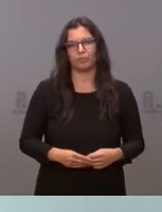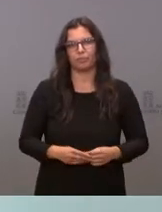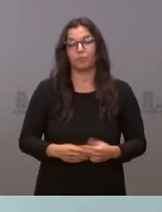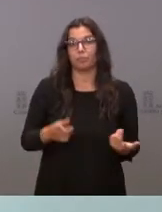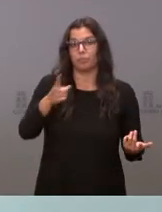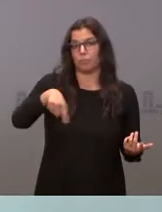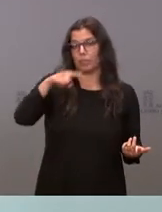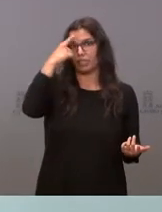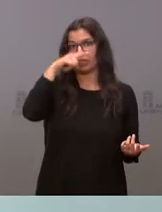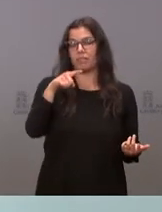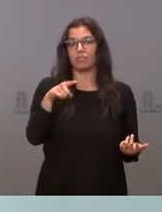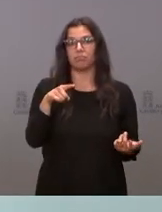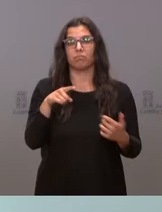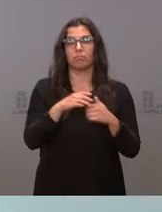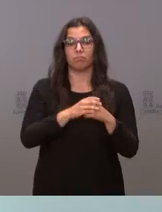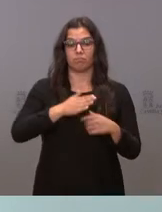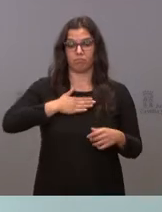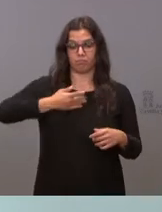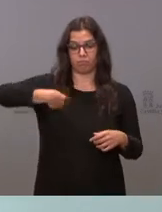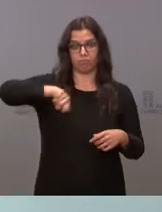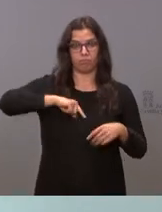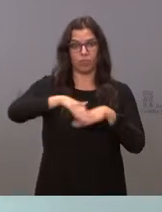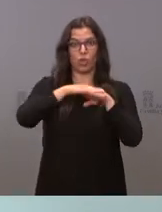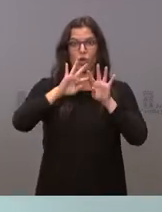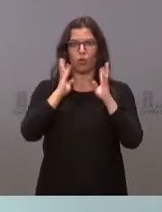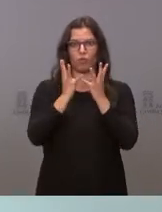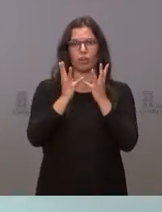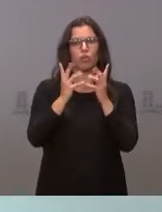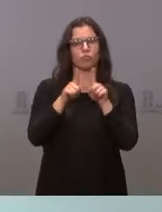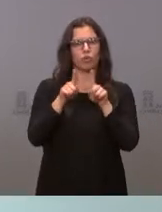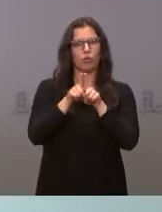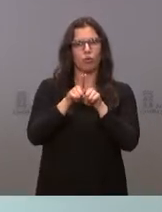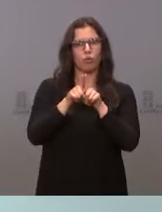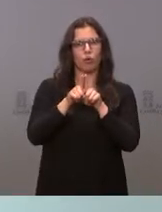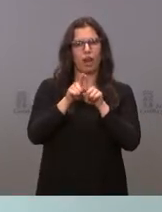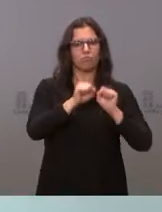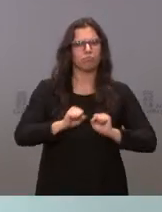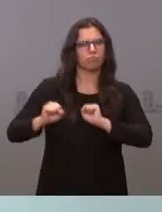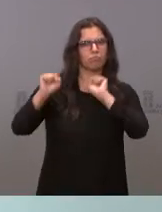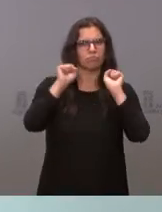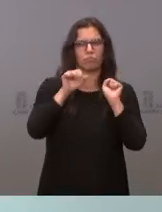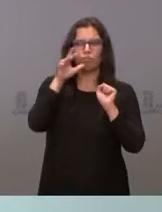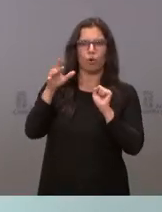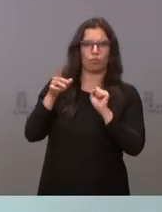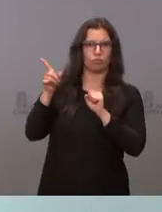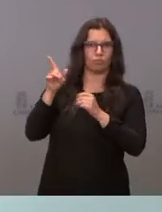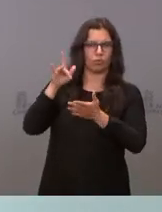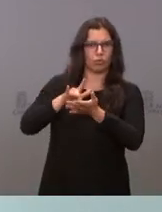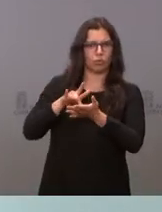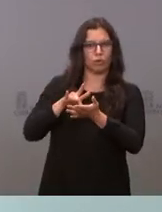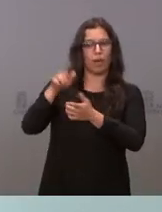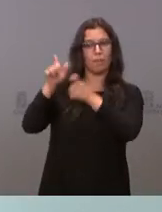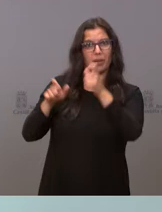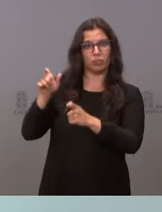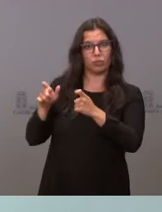saben ustedes que mi gobierno es un muro de contención frente a los ataques de aquellas